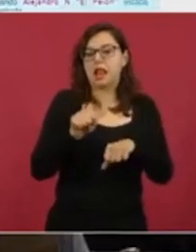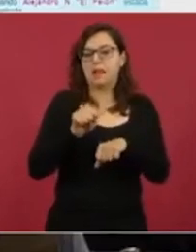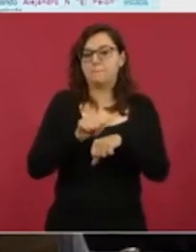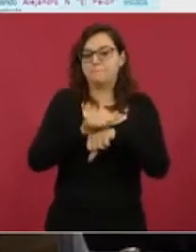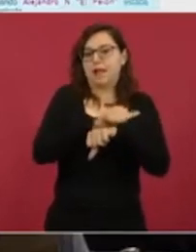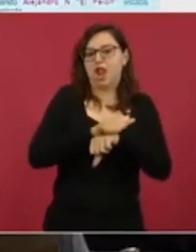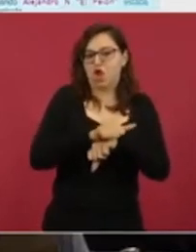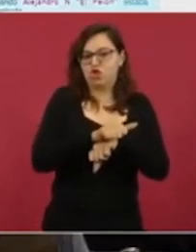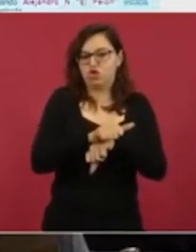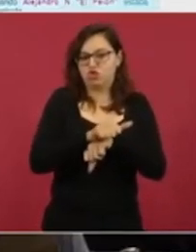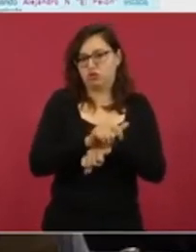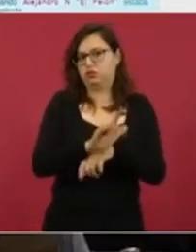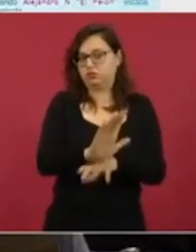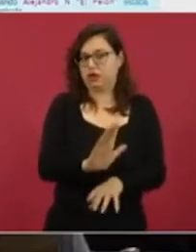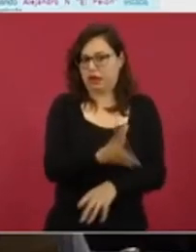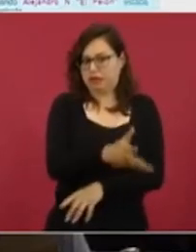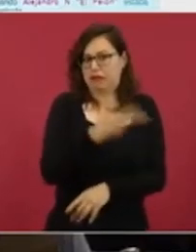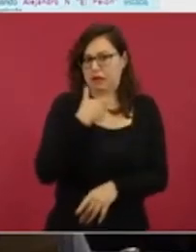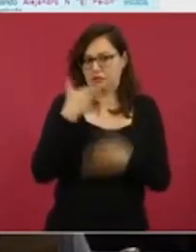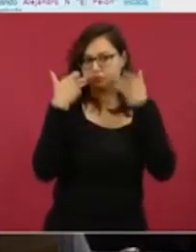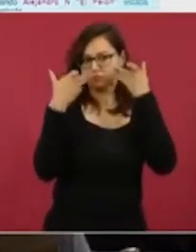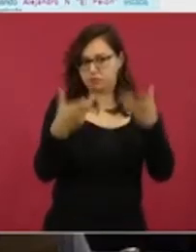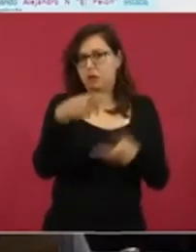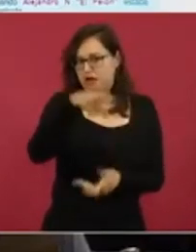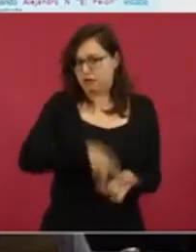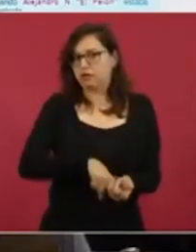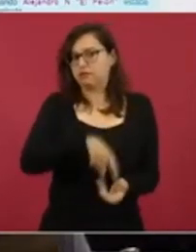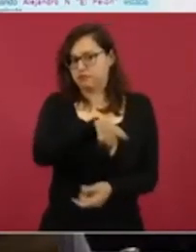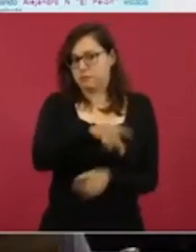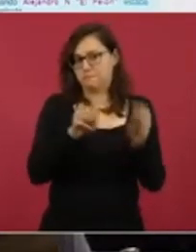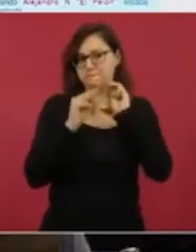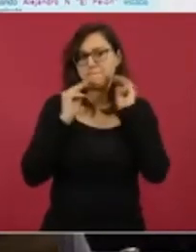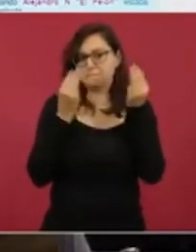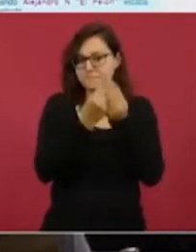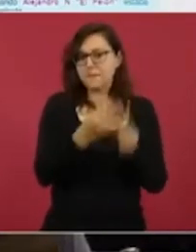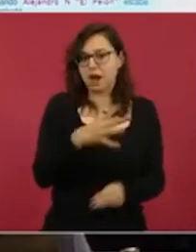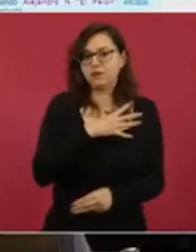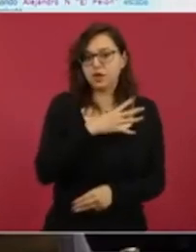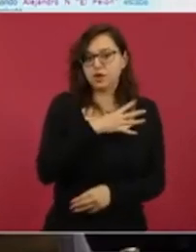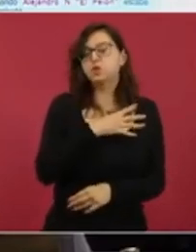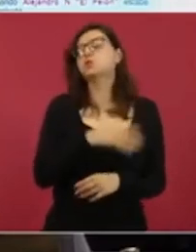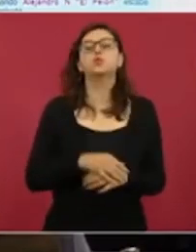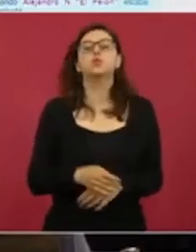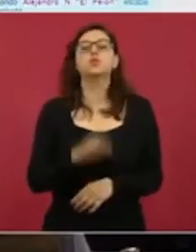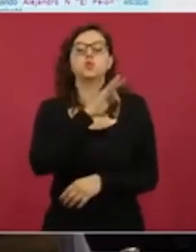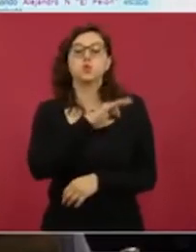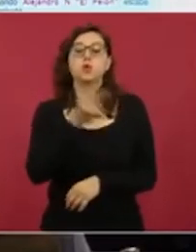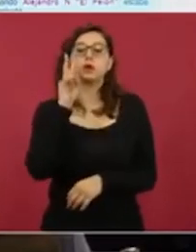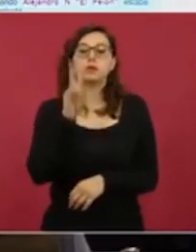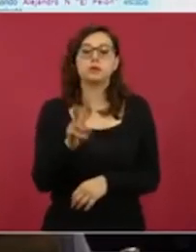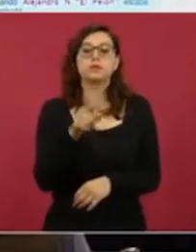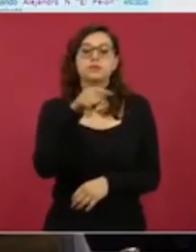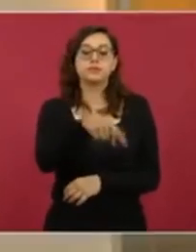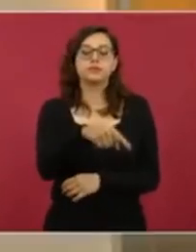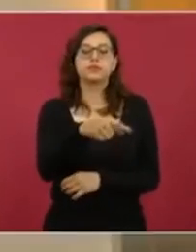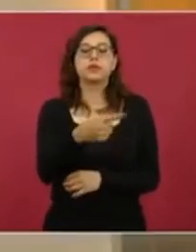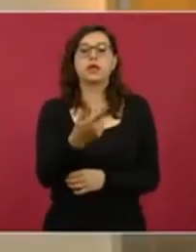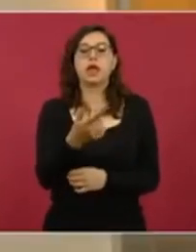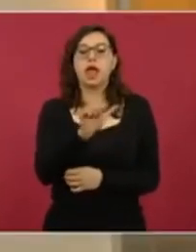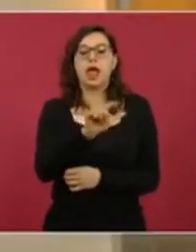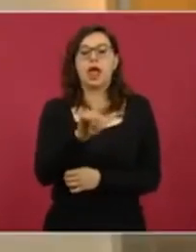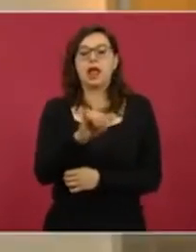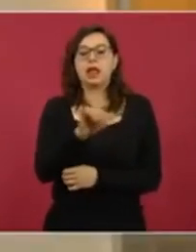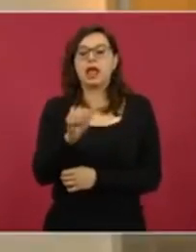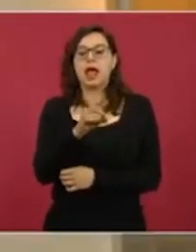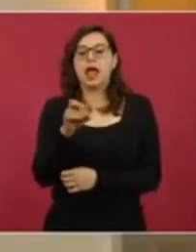ver cómo empezó esta serie de conflictos entre dos familias, la de Alejandro N. y la de